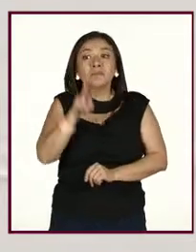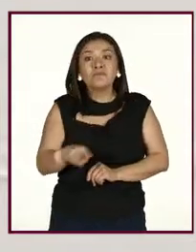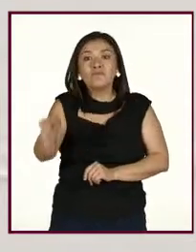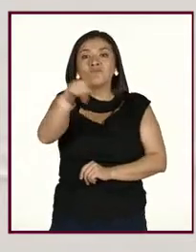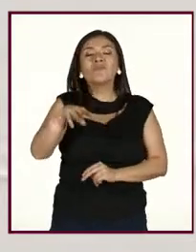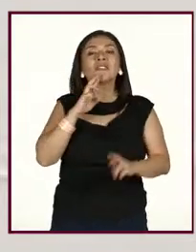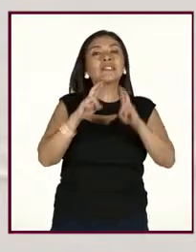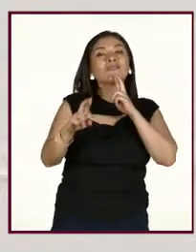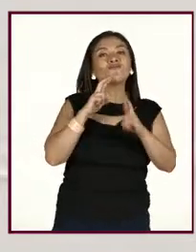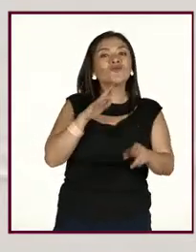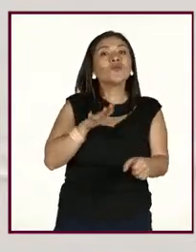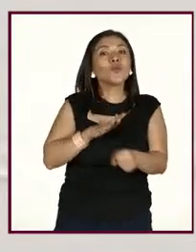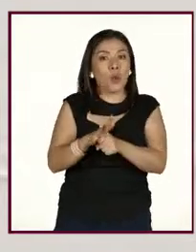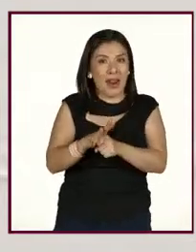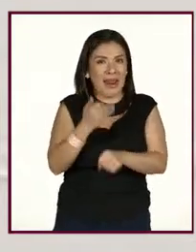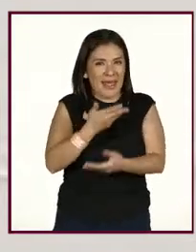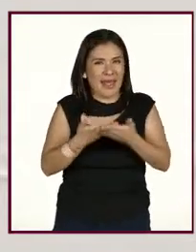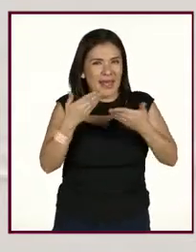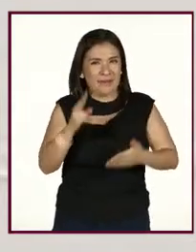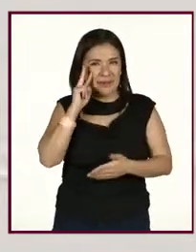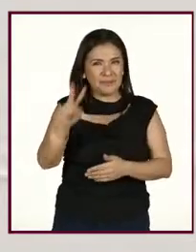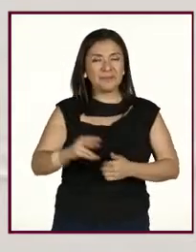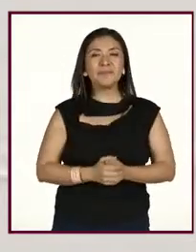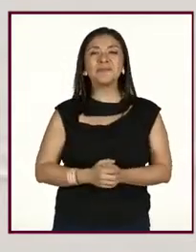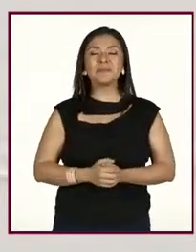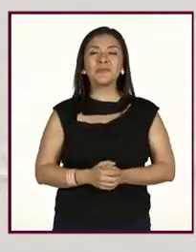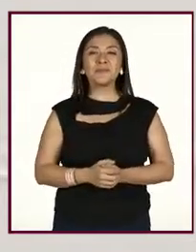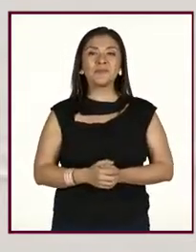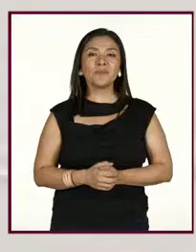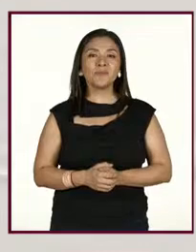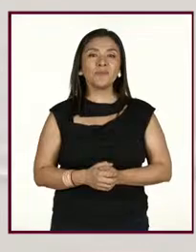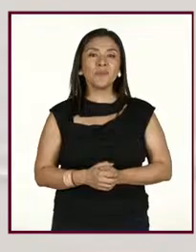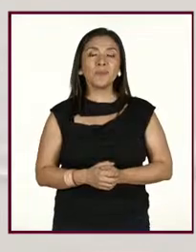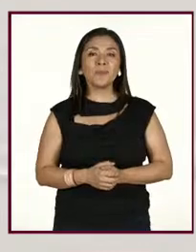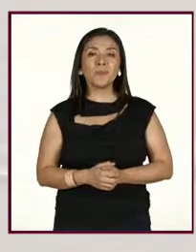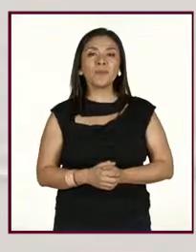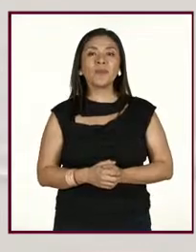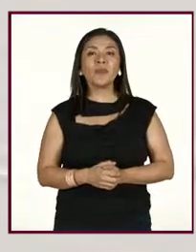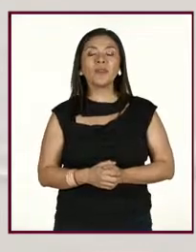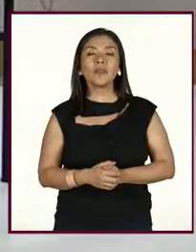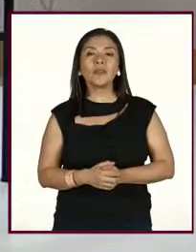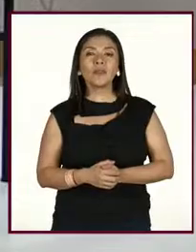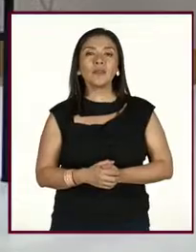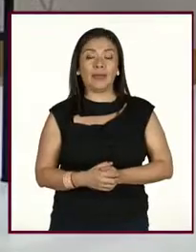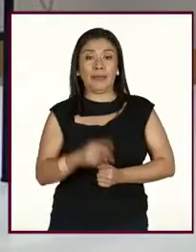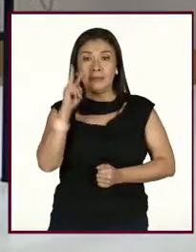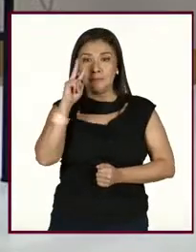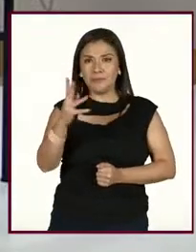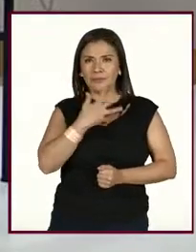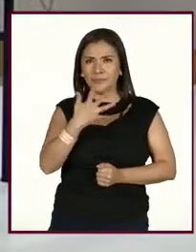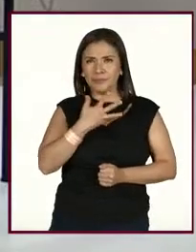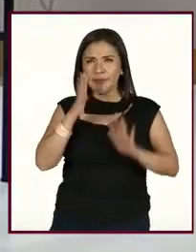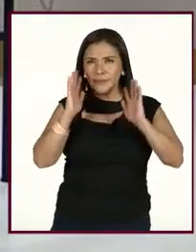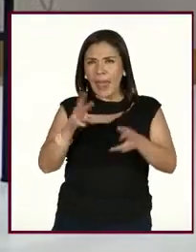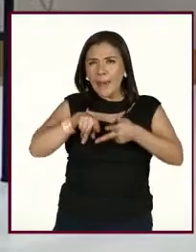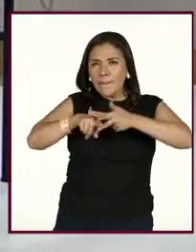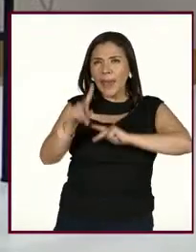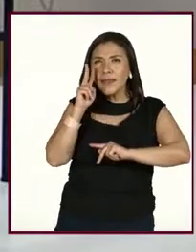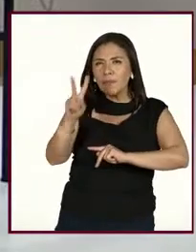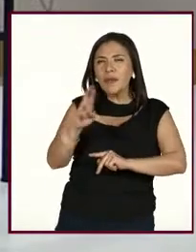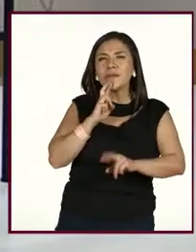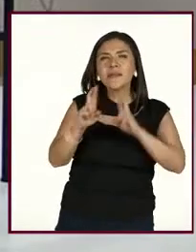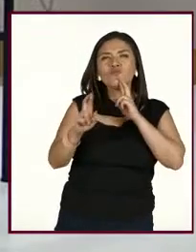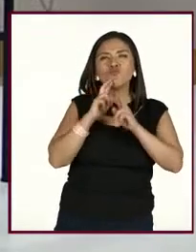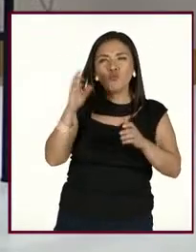respuestas, maestras. Si te parece, vamos a ver las respuestas que nos compartió la comunidad educativa. Aquí debo tener ya la respuesta.